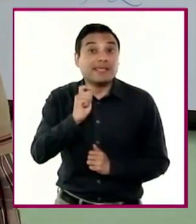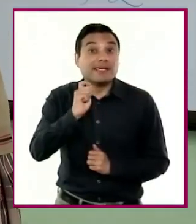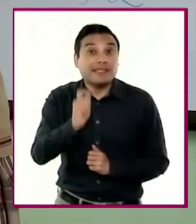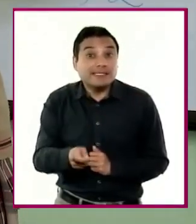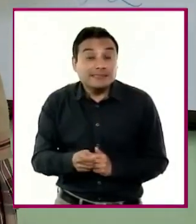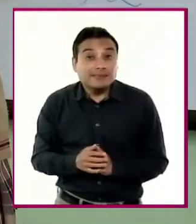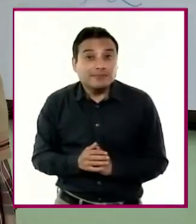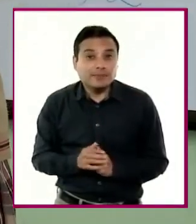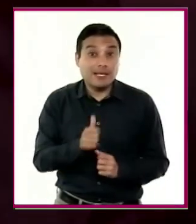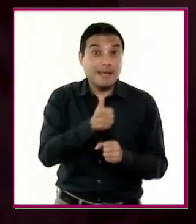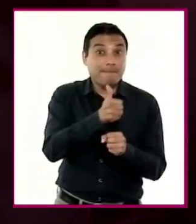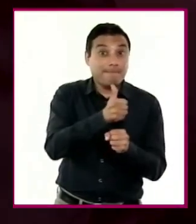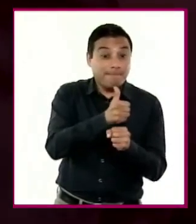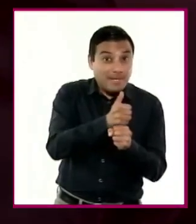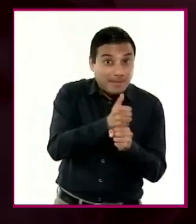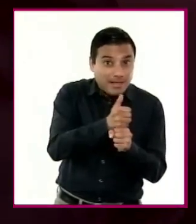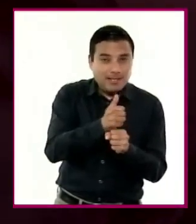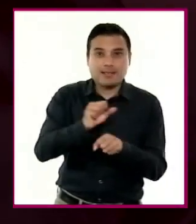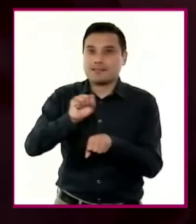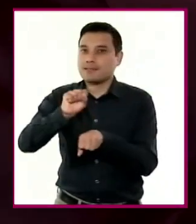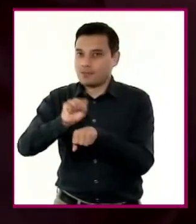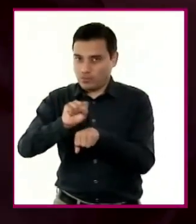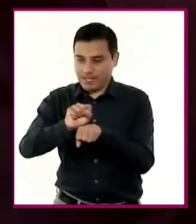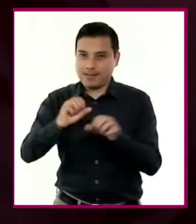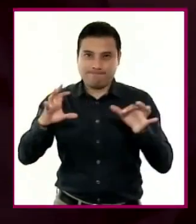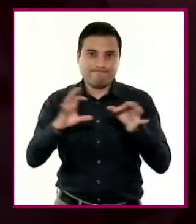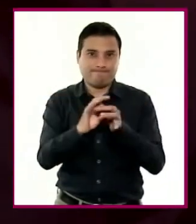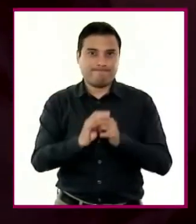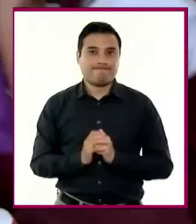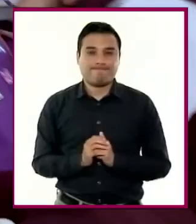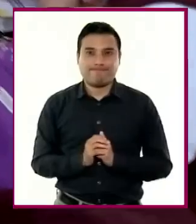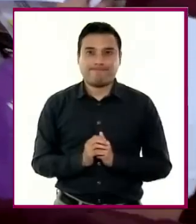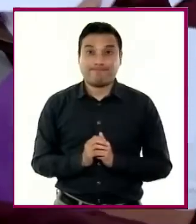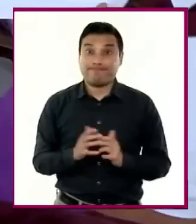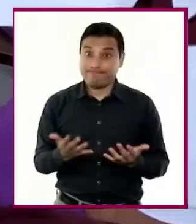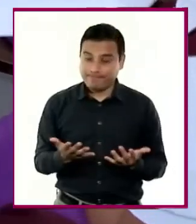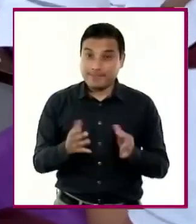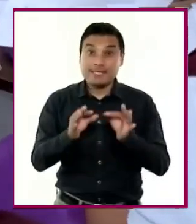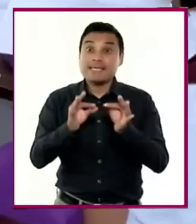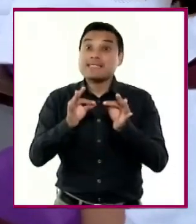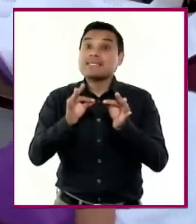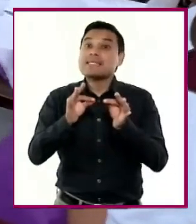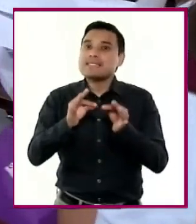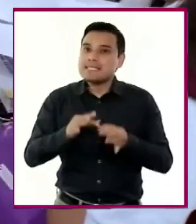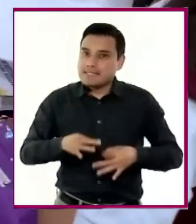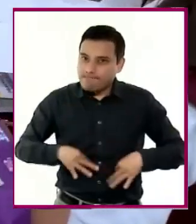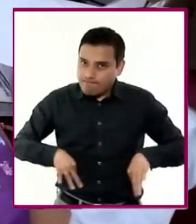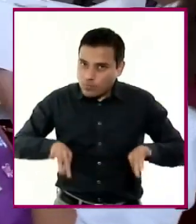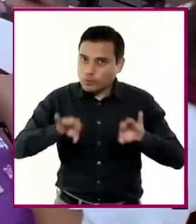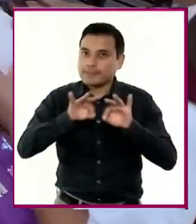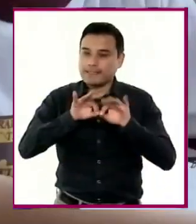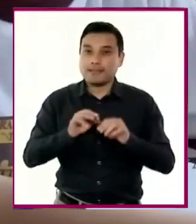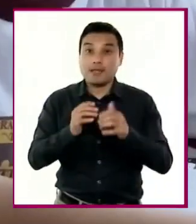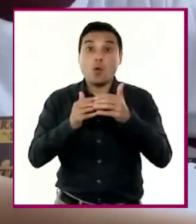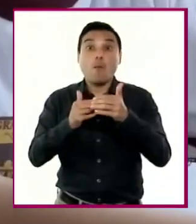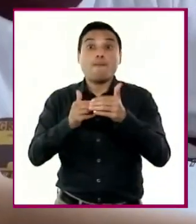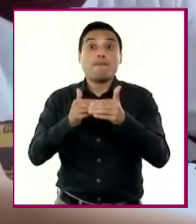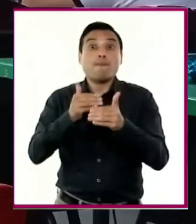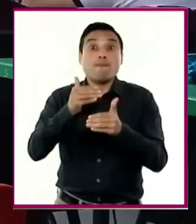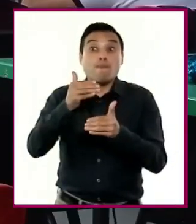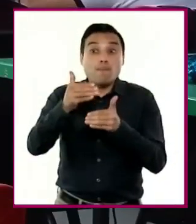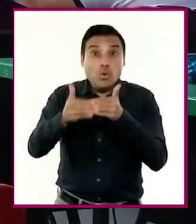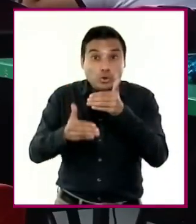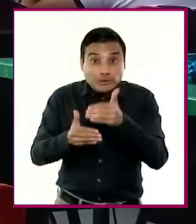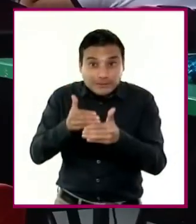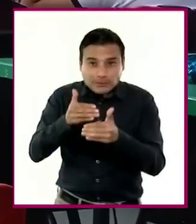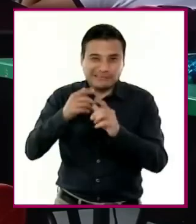primaria y la secundaria, por lo que es importante que se consoliden procesos que serán la base